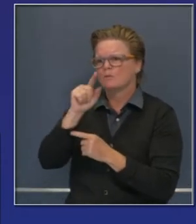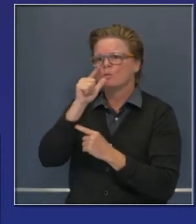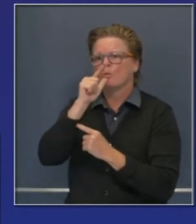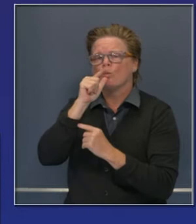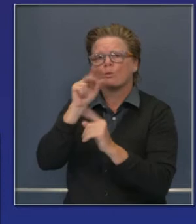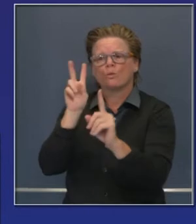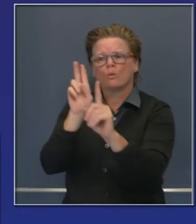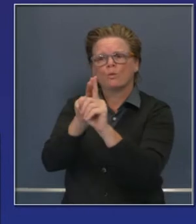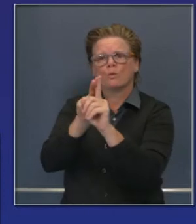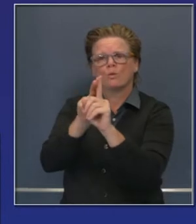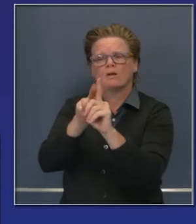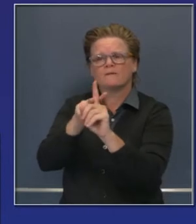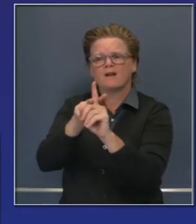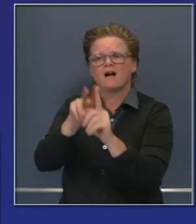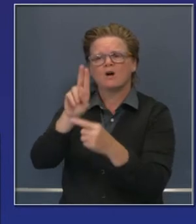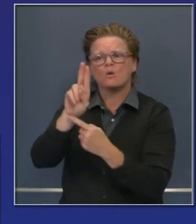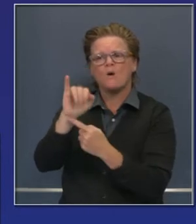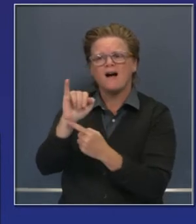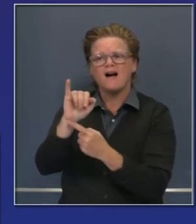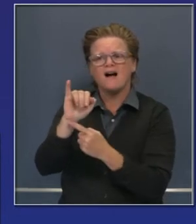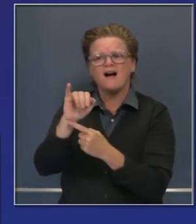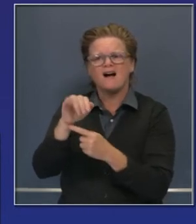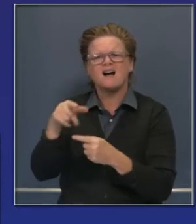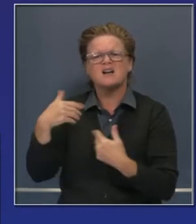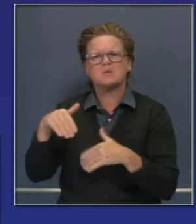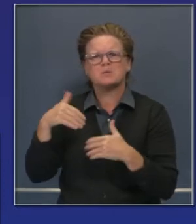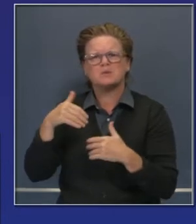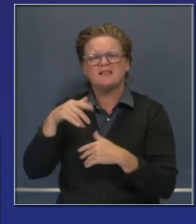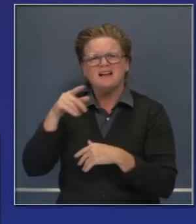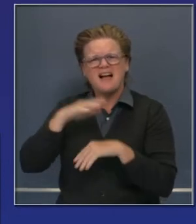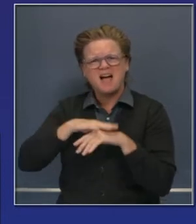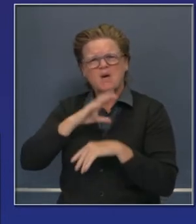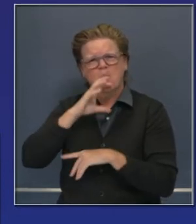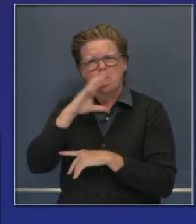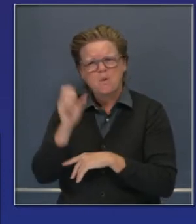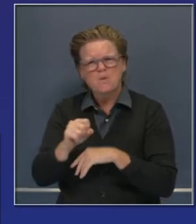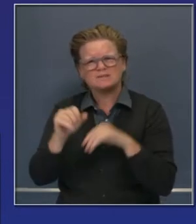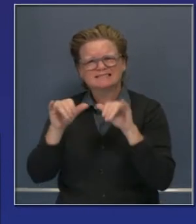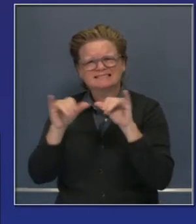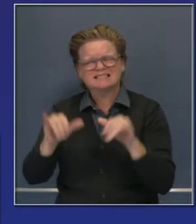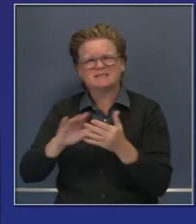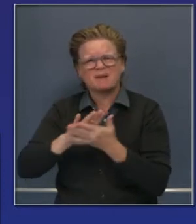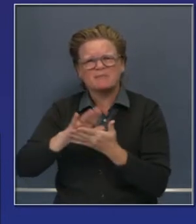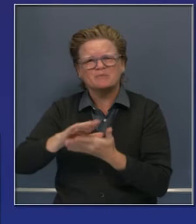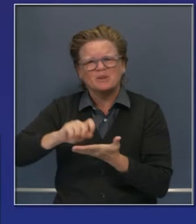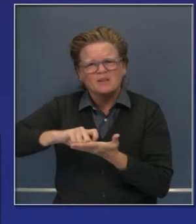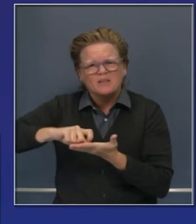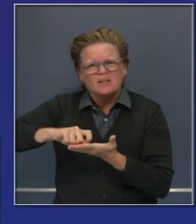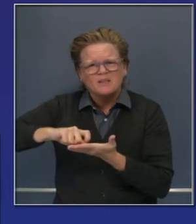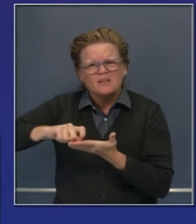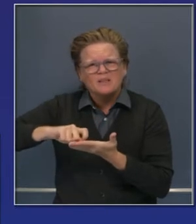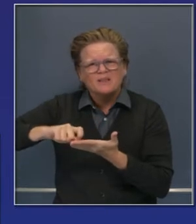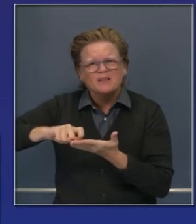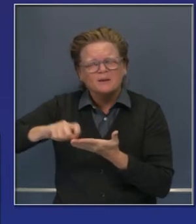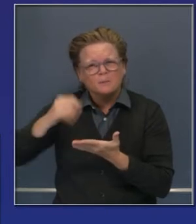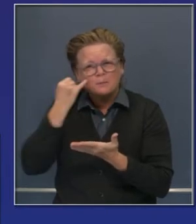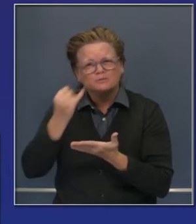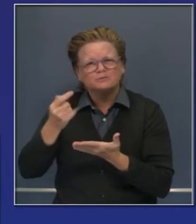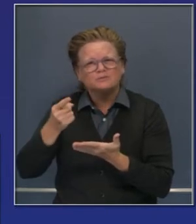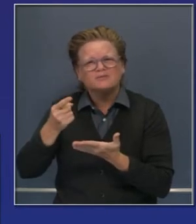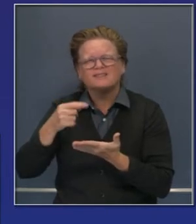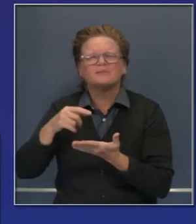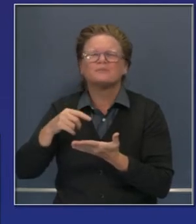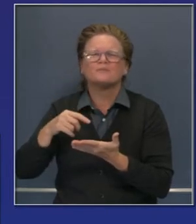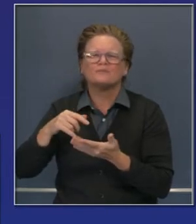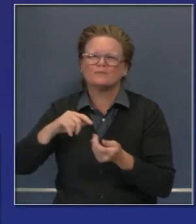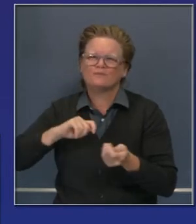estaban haciendo manualmente. Entonces, estamos dando una oportunidad del 90% de tener una experiencia mucho más rápida